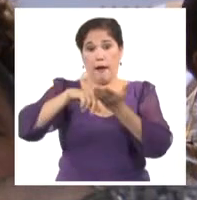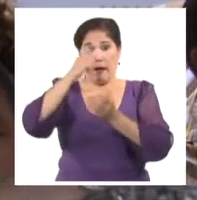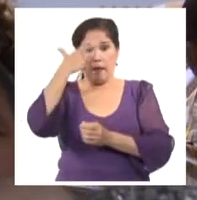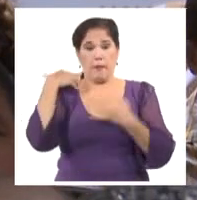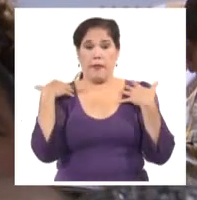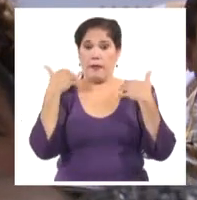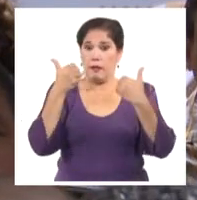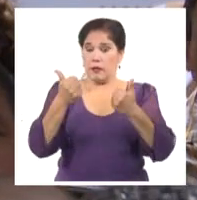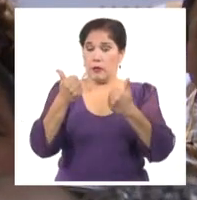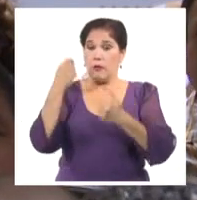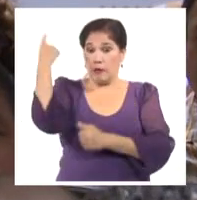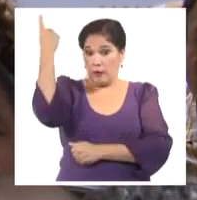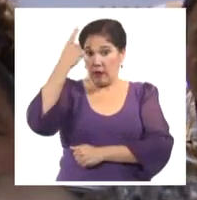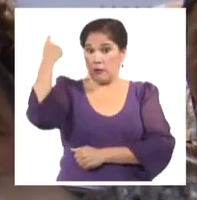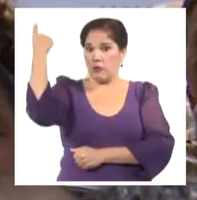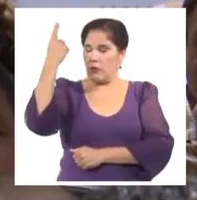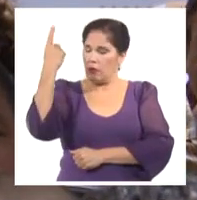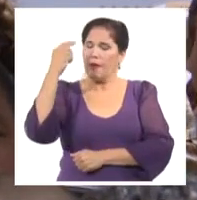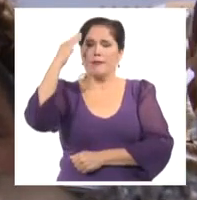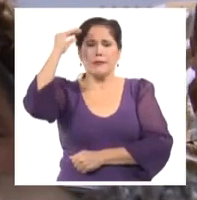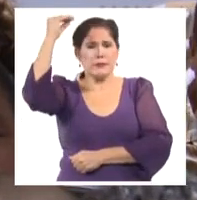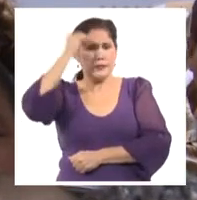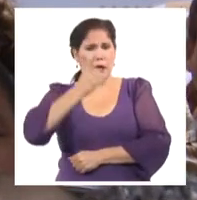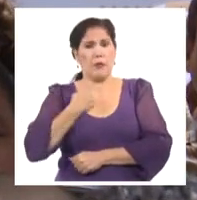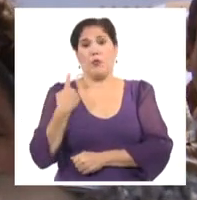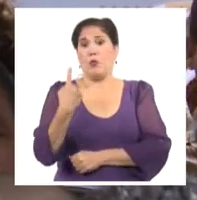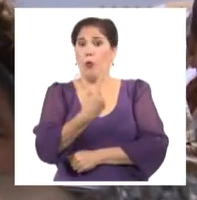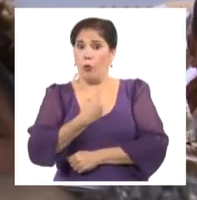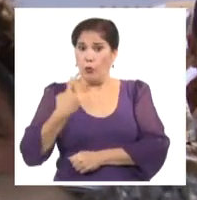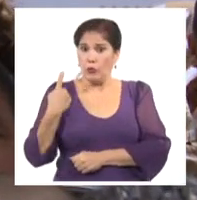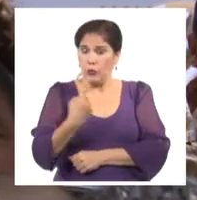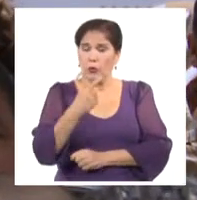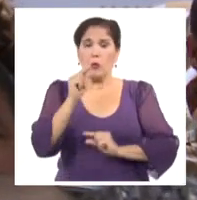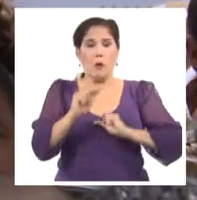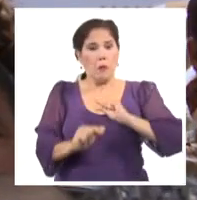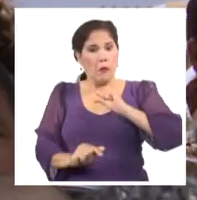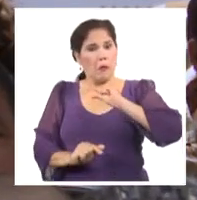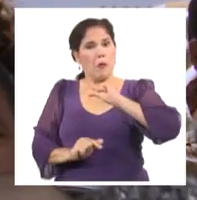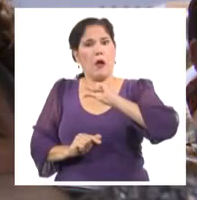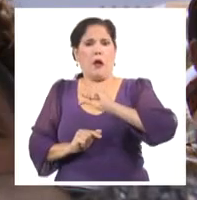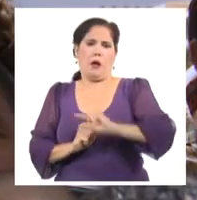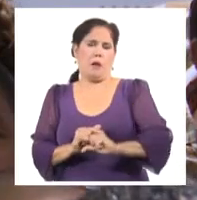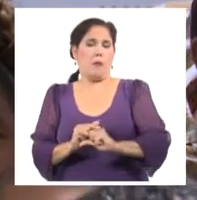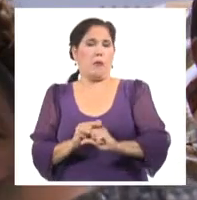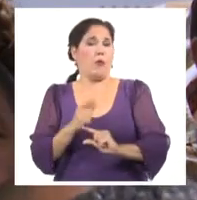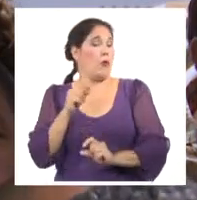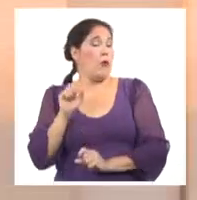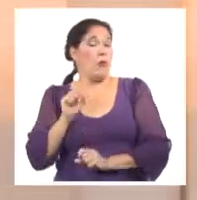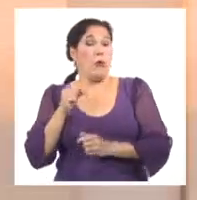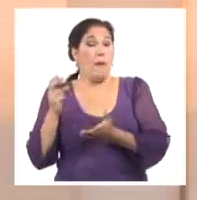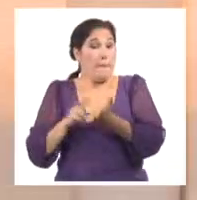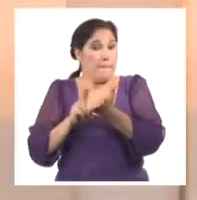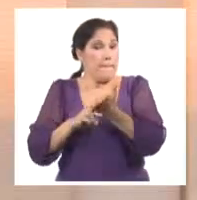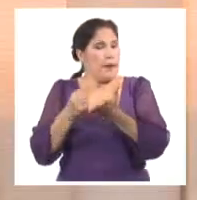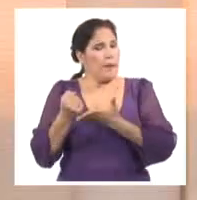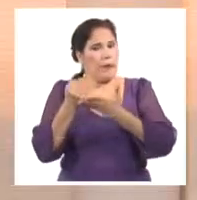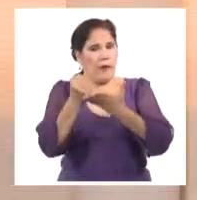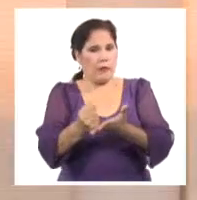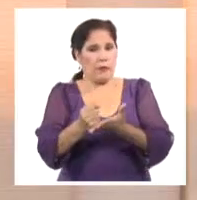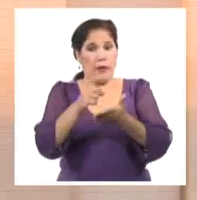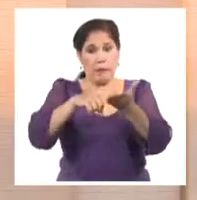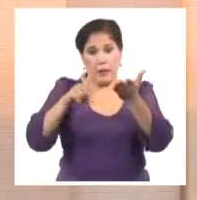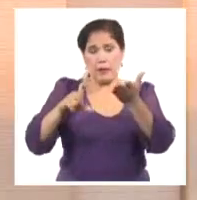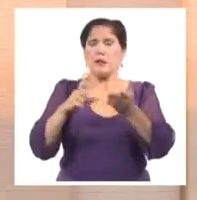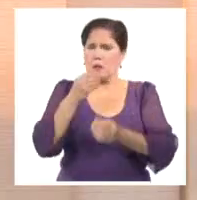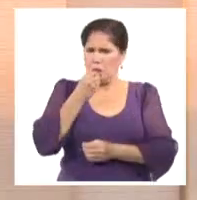Revolución debe tener esa máxima convicción es como nosotros le vamos a llegar hasta nuestro último asociado. El partido puede